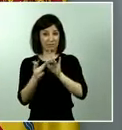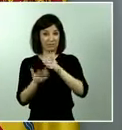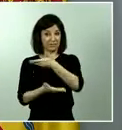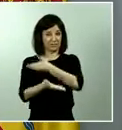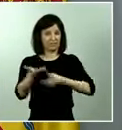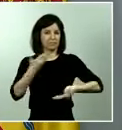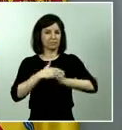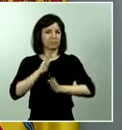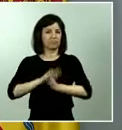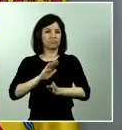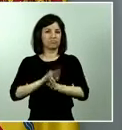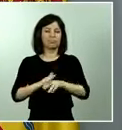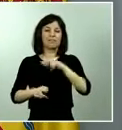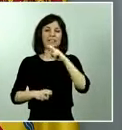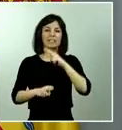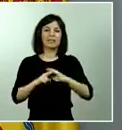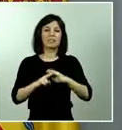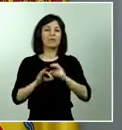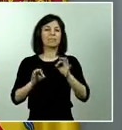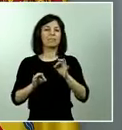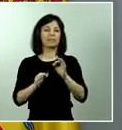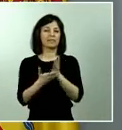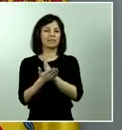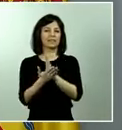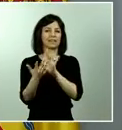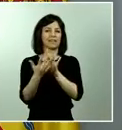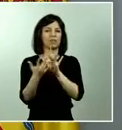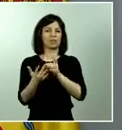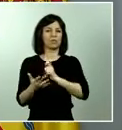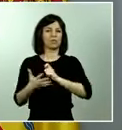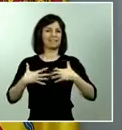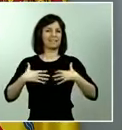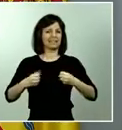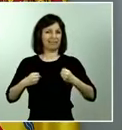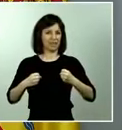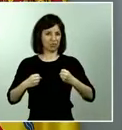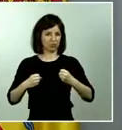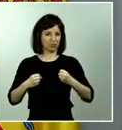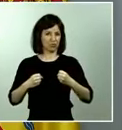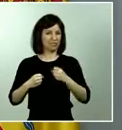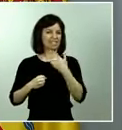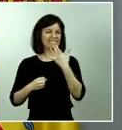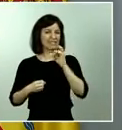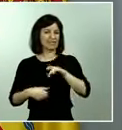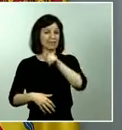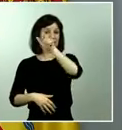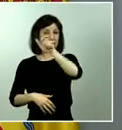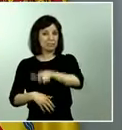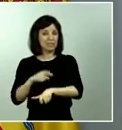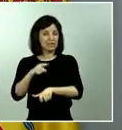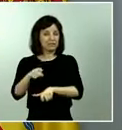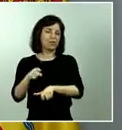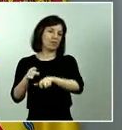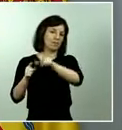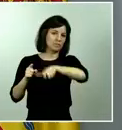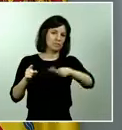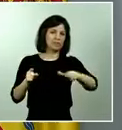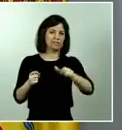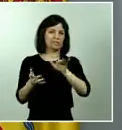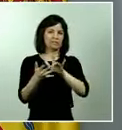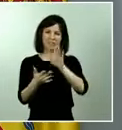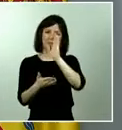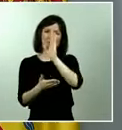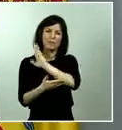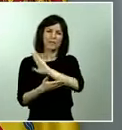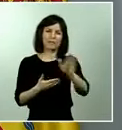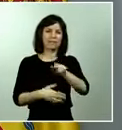llama la figura del interlocutor policial sanitario, la persona, las personas que están en comunicación directa con el personal